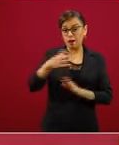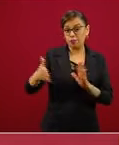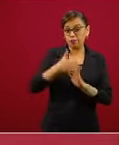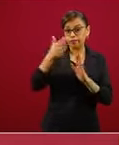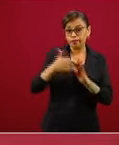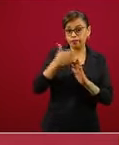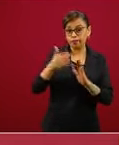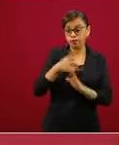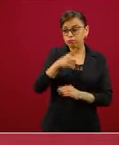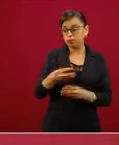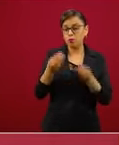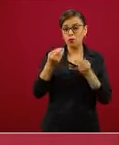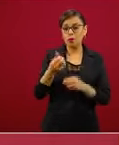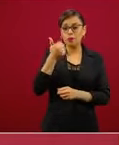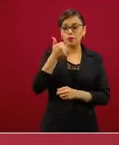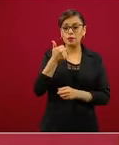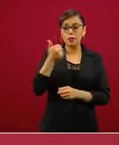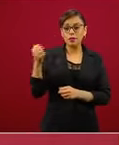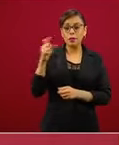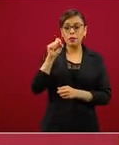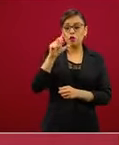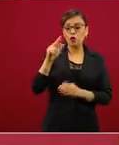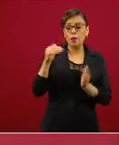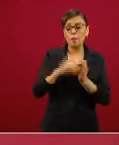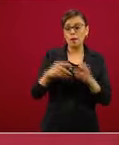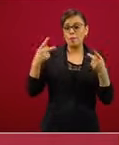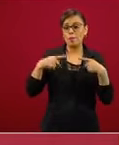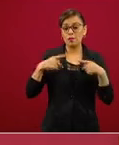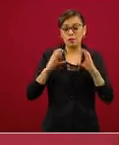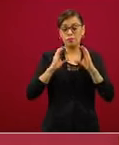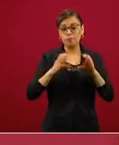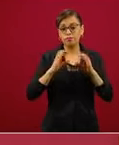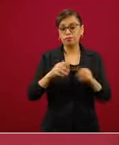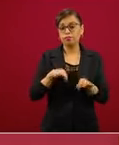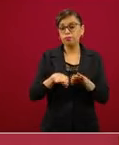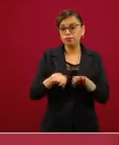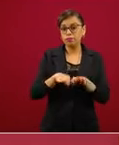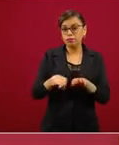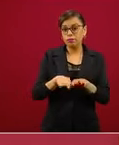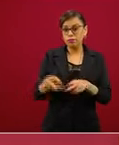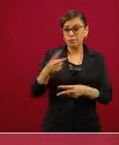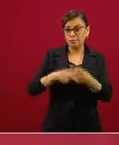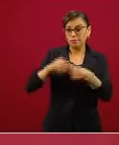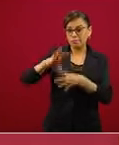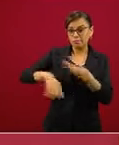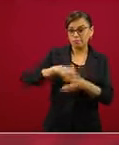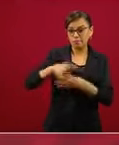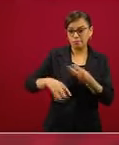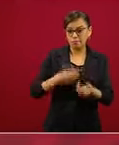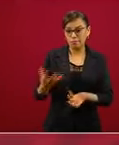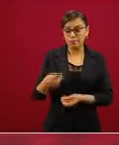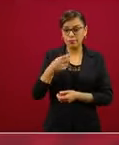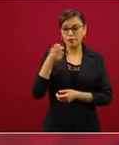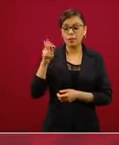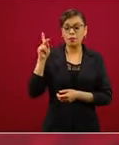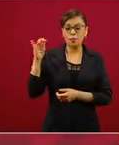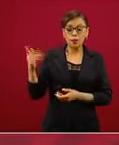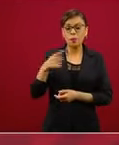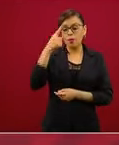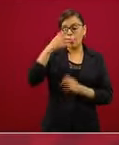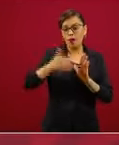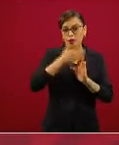más de 628 mil personas y aportamos cerca del 7 por ciento nacional en el PIB de la construcción.